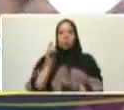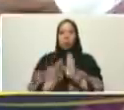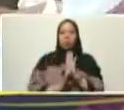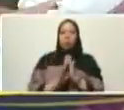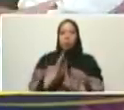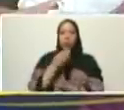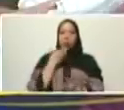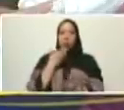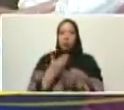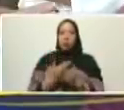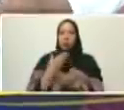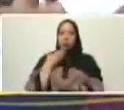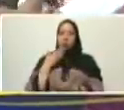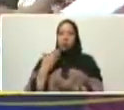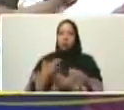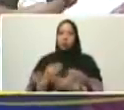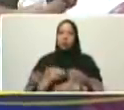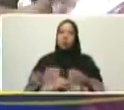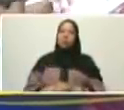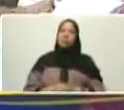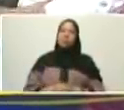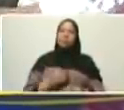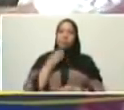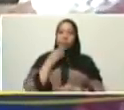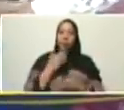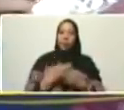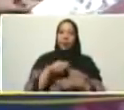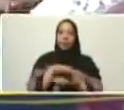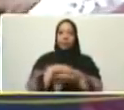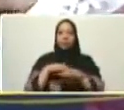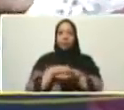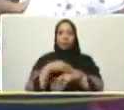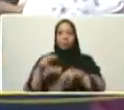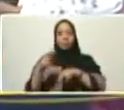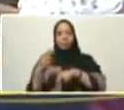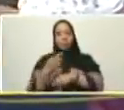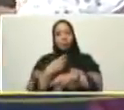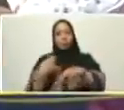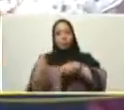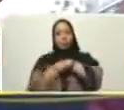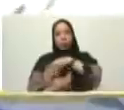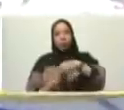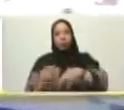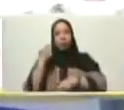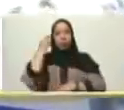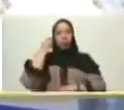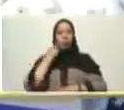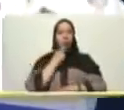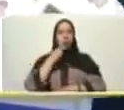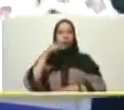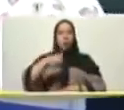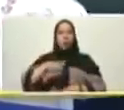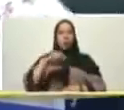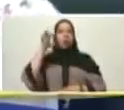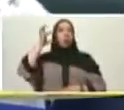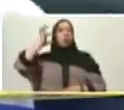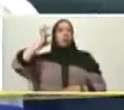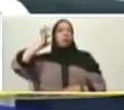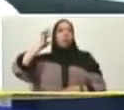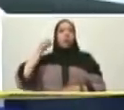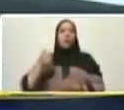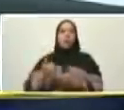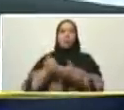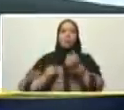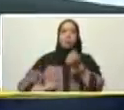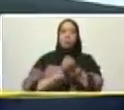gracias a su gobierno mi presidente gracias al gobierno y la revolución bolivariana para seguir pues beneficiando a estas mujeres a esta fuerza